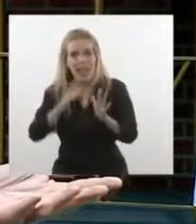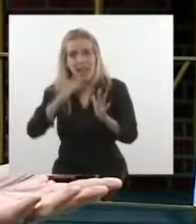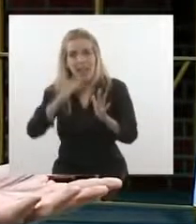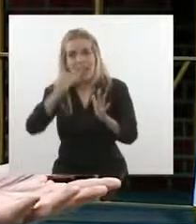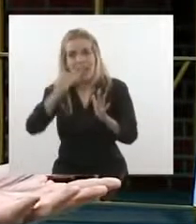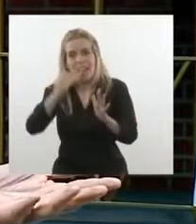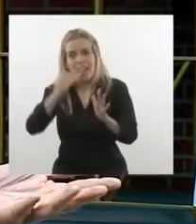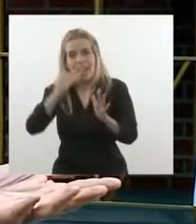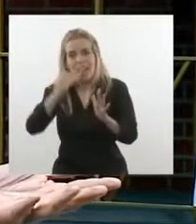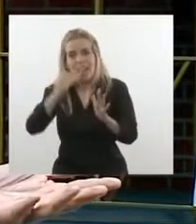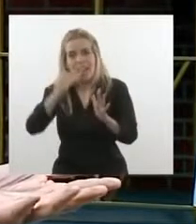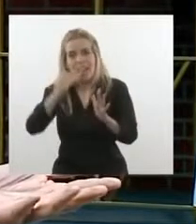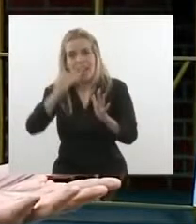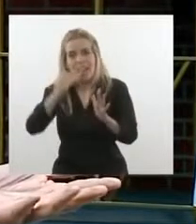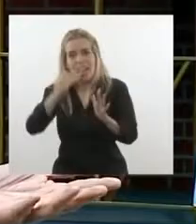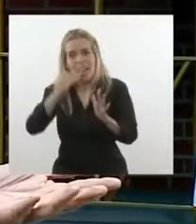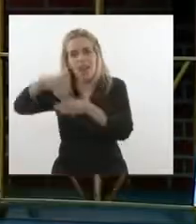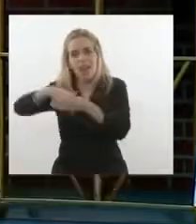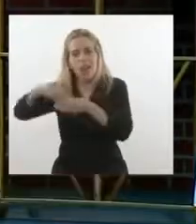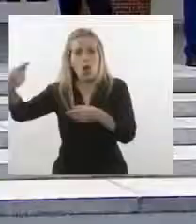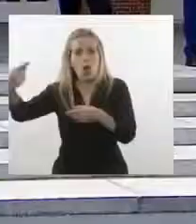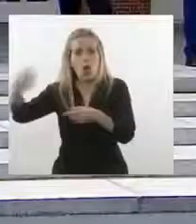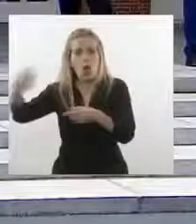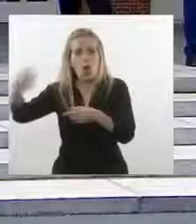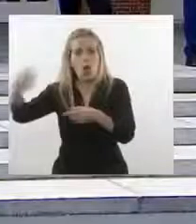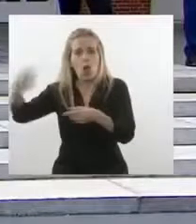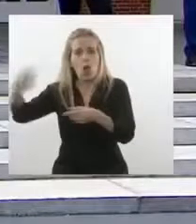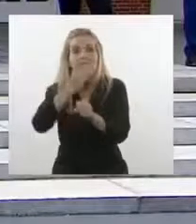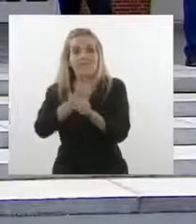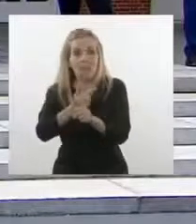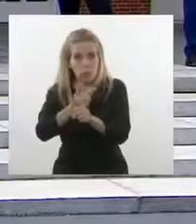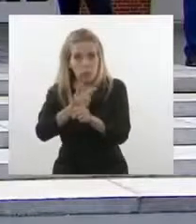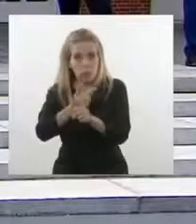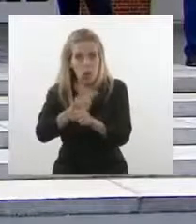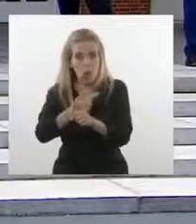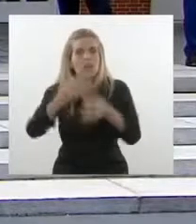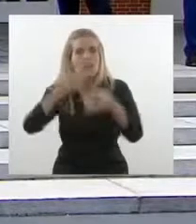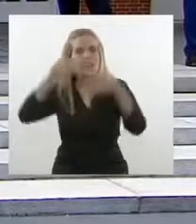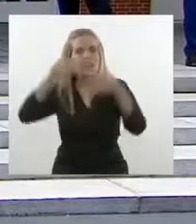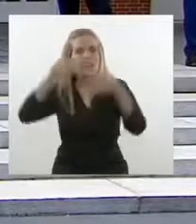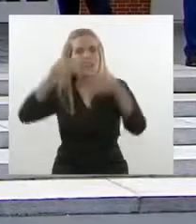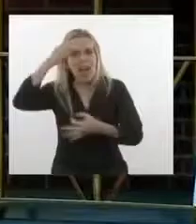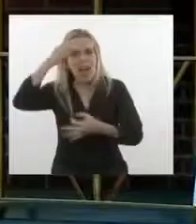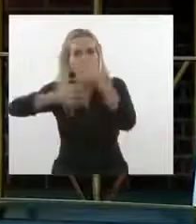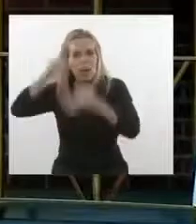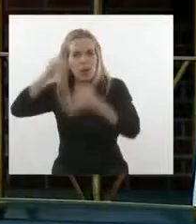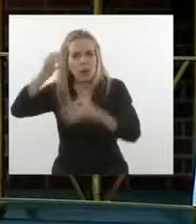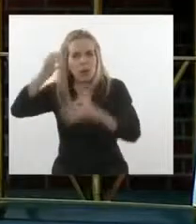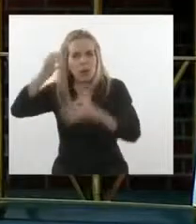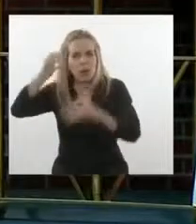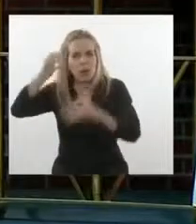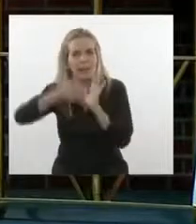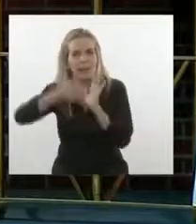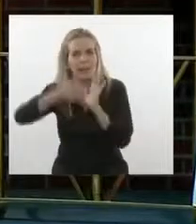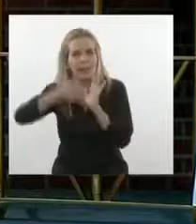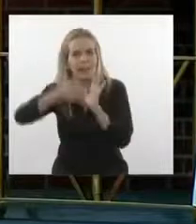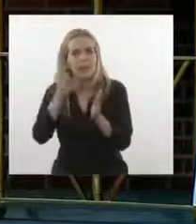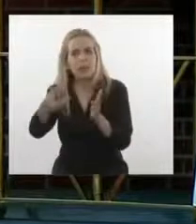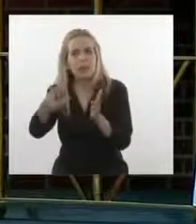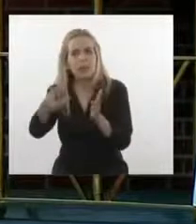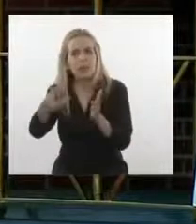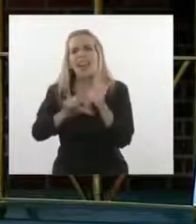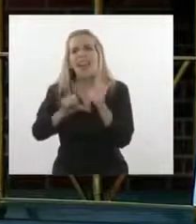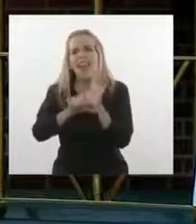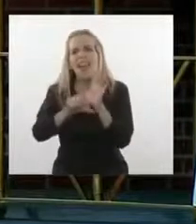de ese estado de alarma. Por tanto, coherencia. En segundo lugar, seguridad jurídica, garantías legales. Una ley ordinaria no va